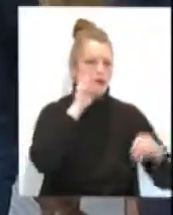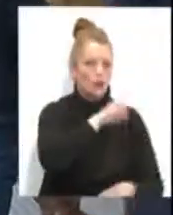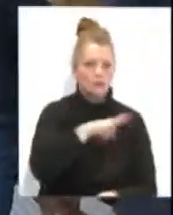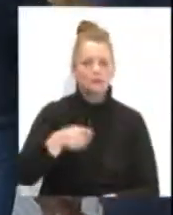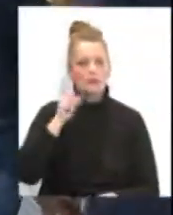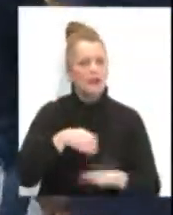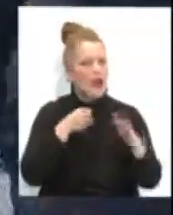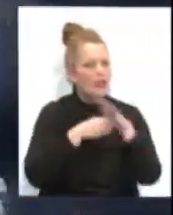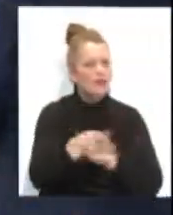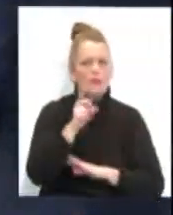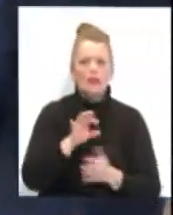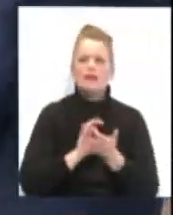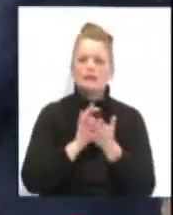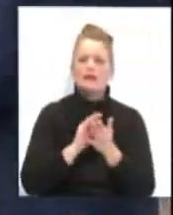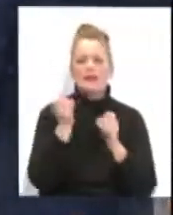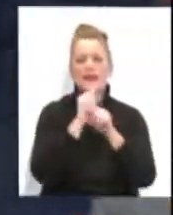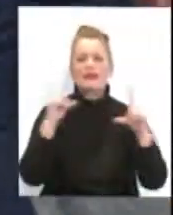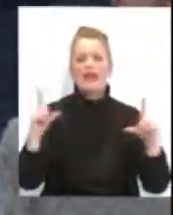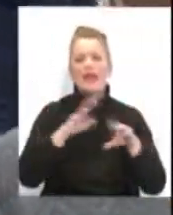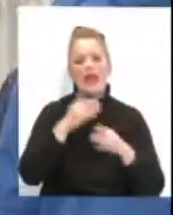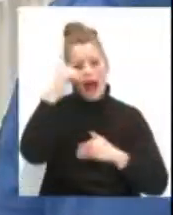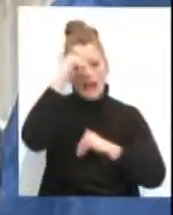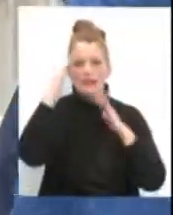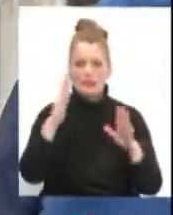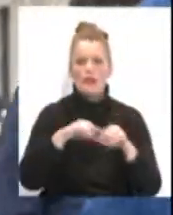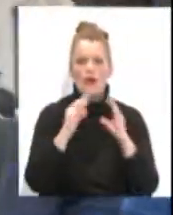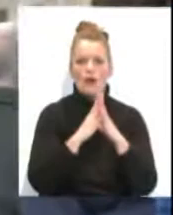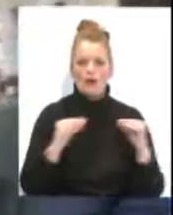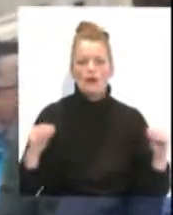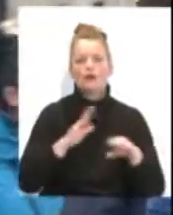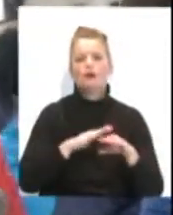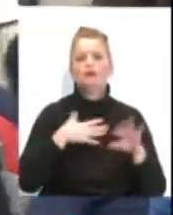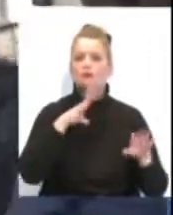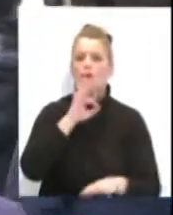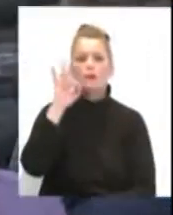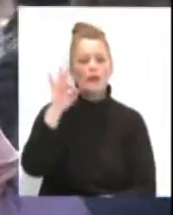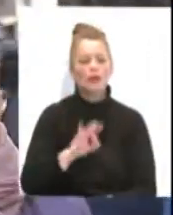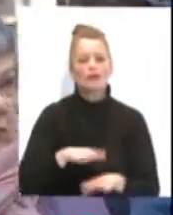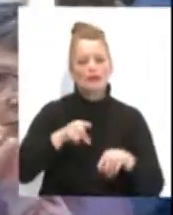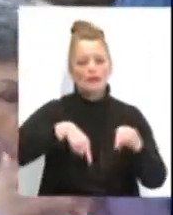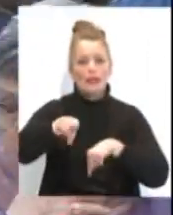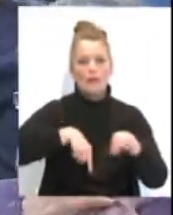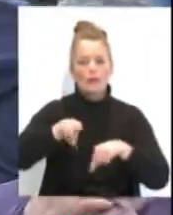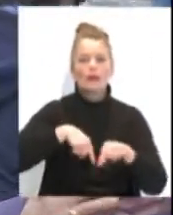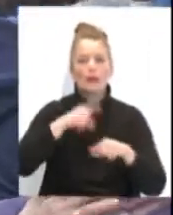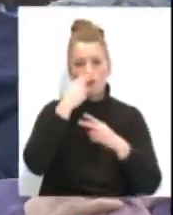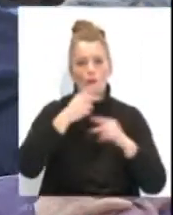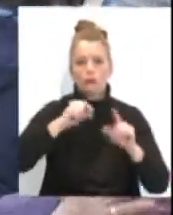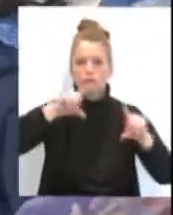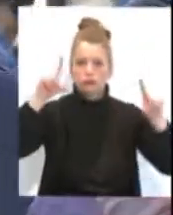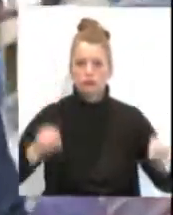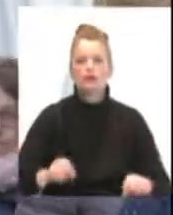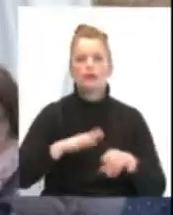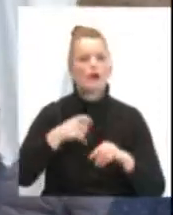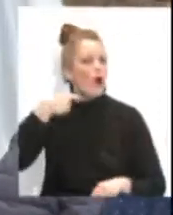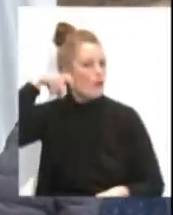el acceso al servicio de teleasistencia de Andalucía, bonificaciones del 50% en transporte público por carretera, planes de visión y